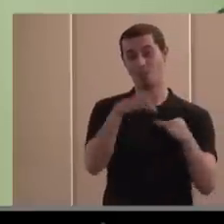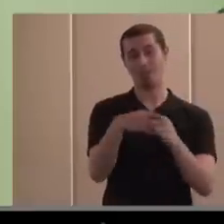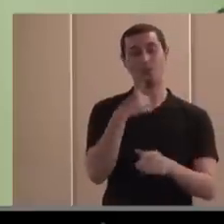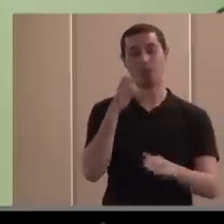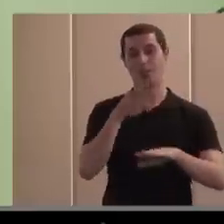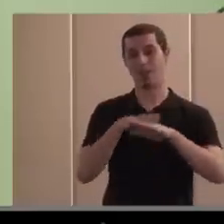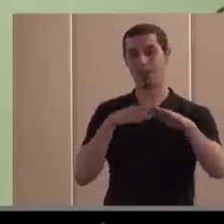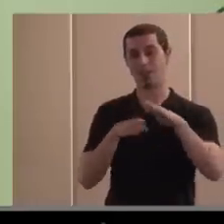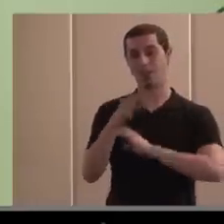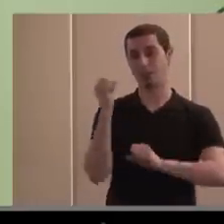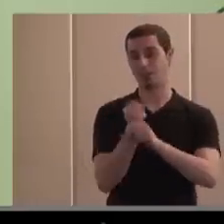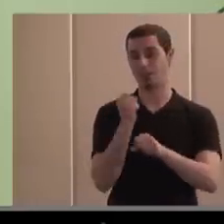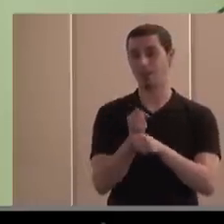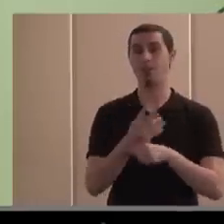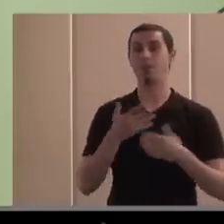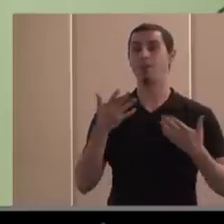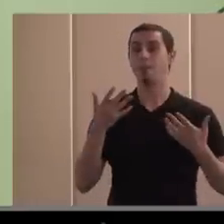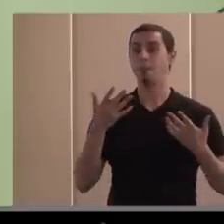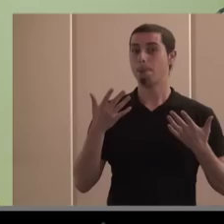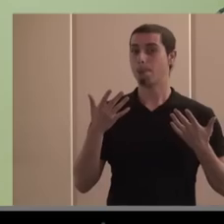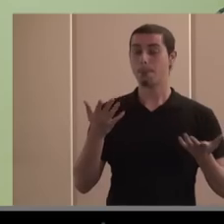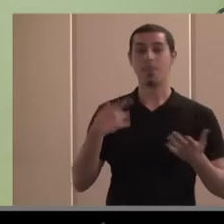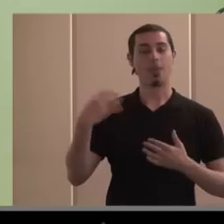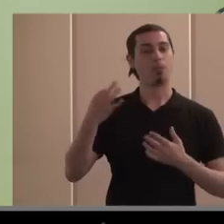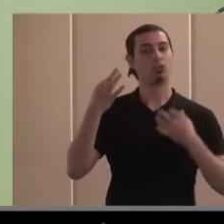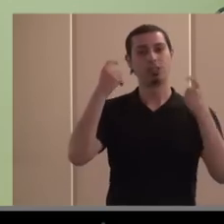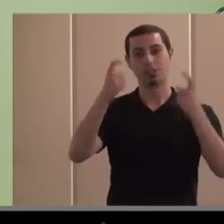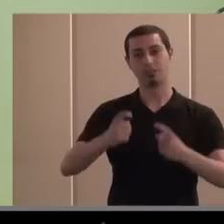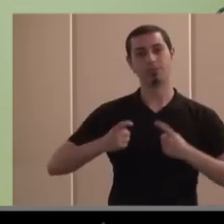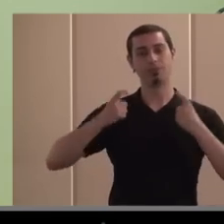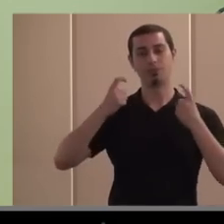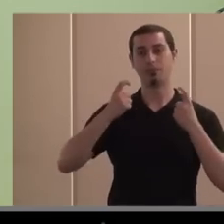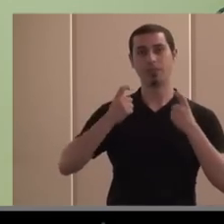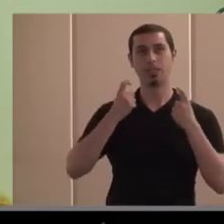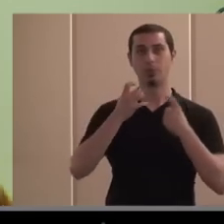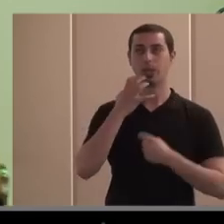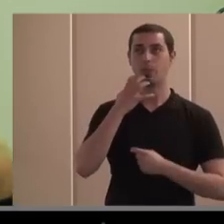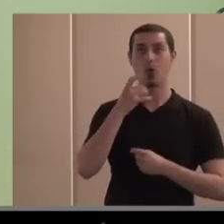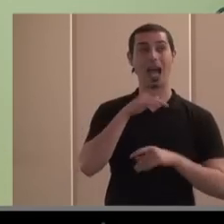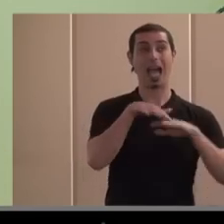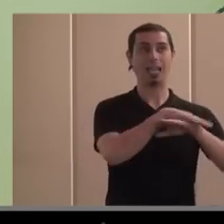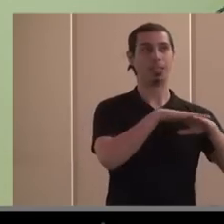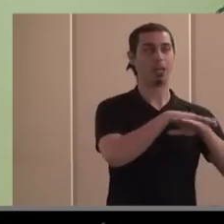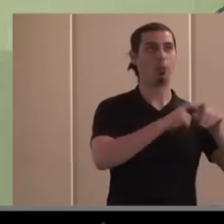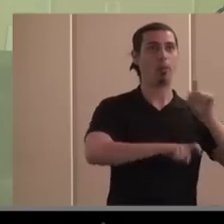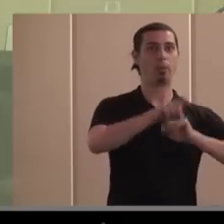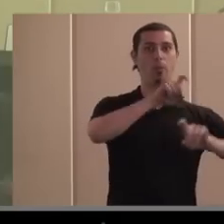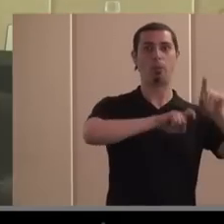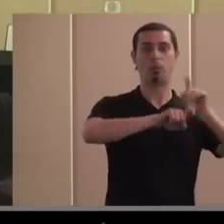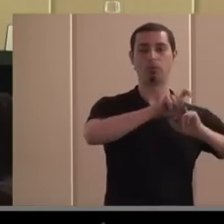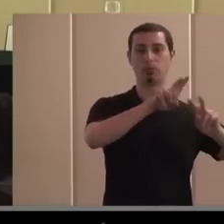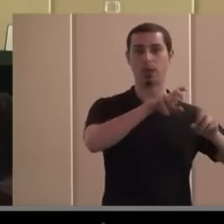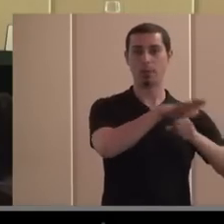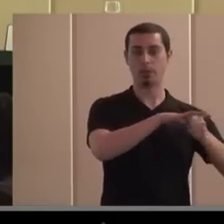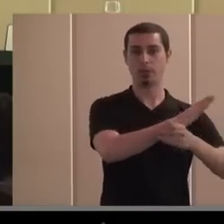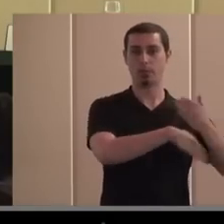entonces en ese sentido pues hay que tratar de cuando la administración está dando pasos atrás en ese ámbito ver un